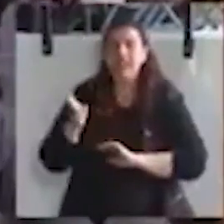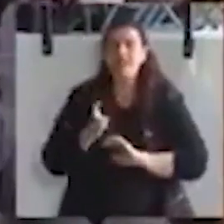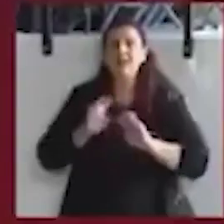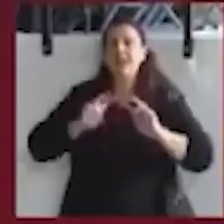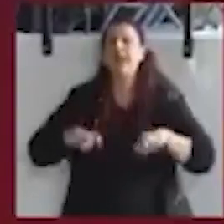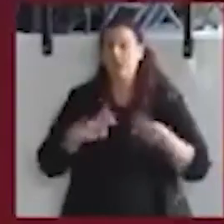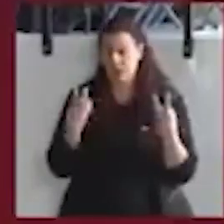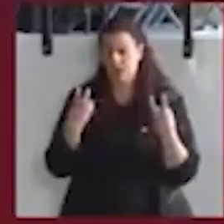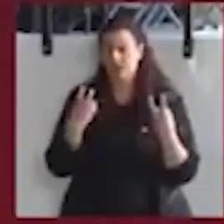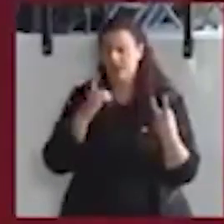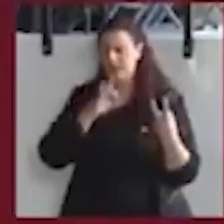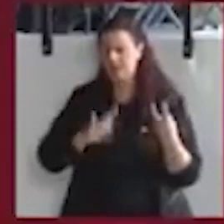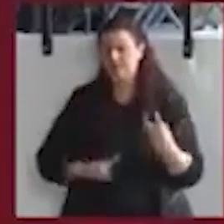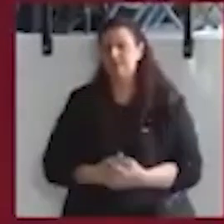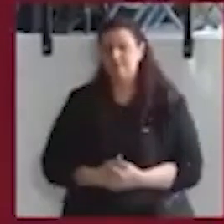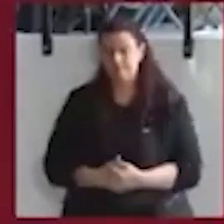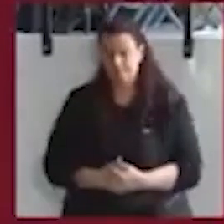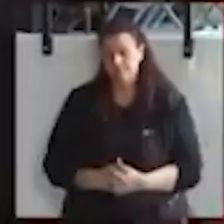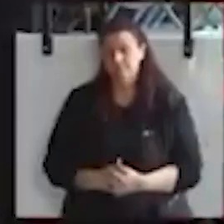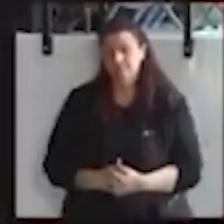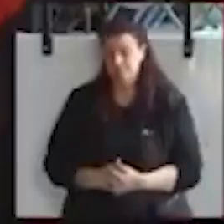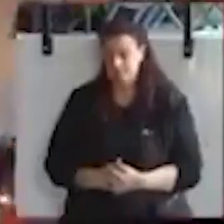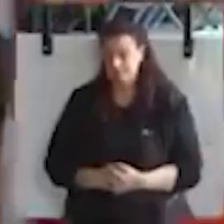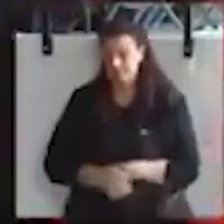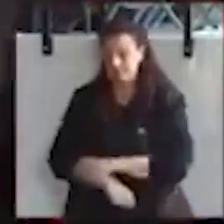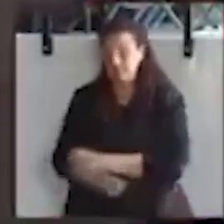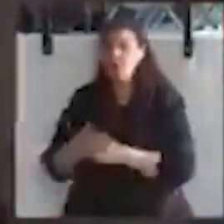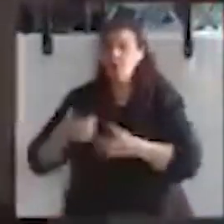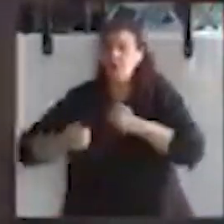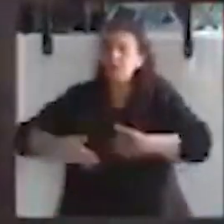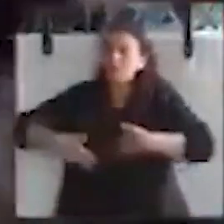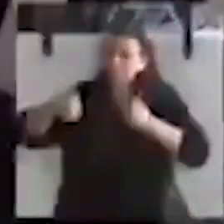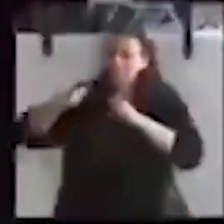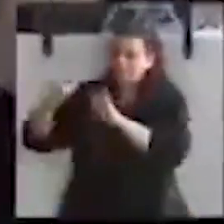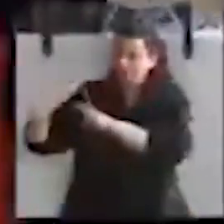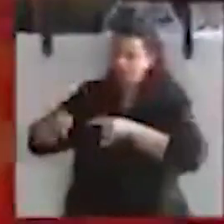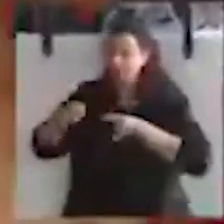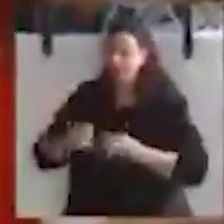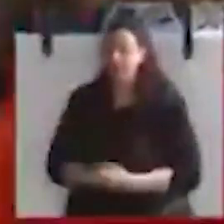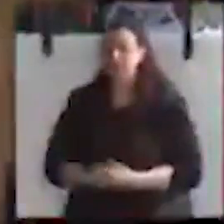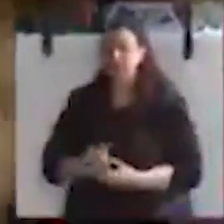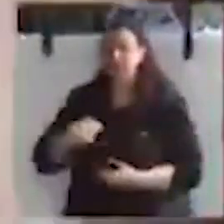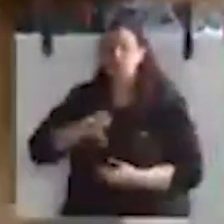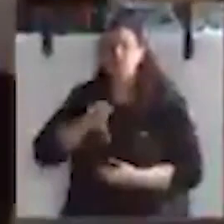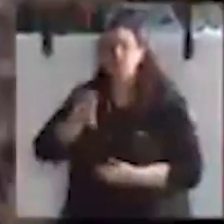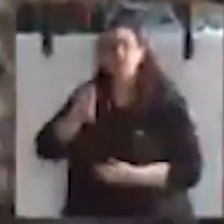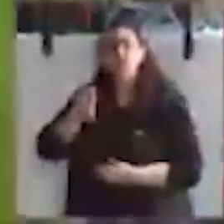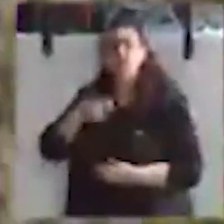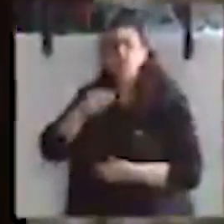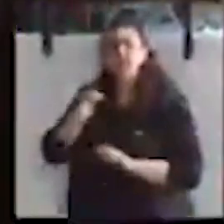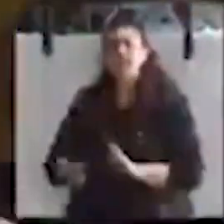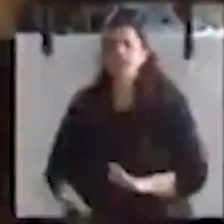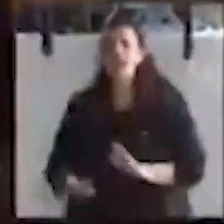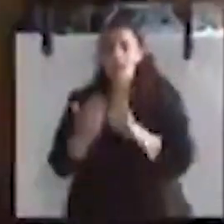energías renovables. Así vamos a ser más competitivos, vamos a poder reindustrializar nuestro país y vamos a poder hacer frente